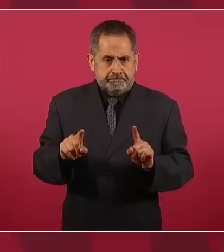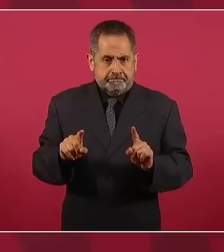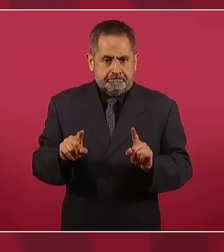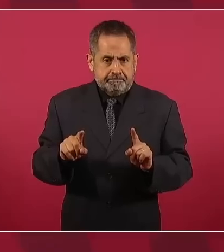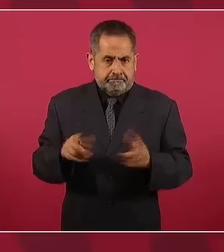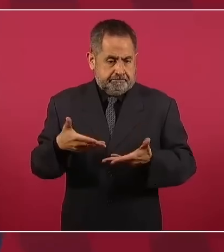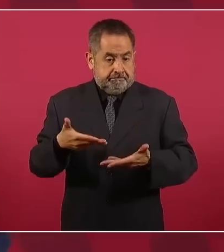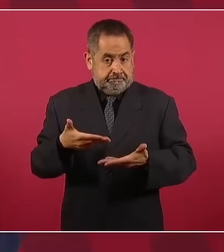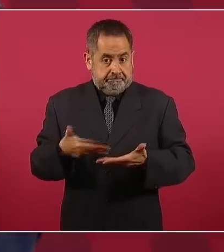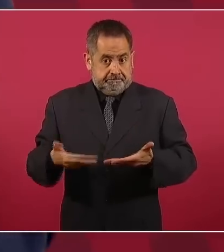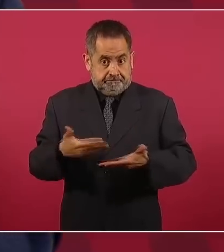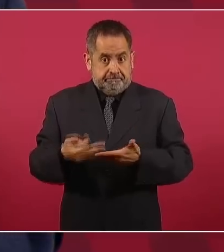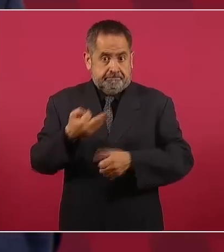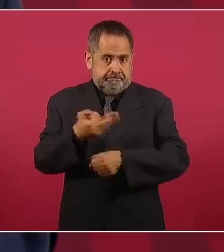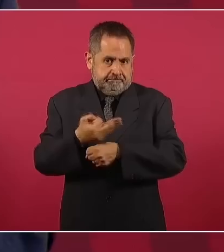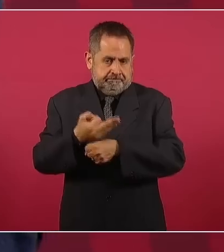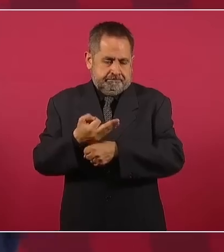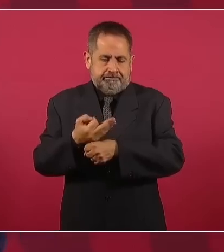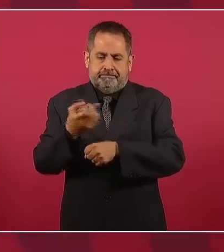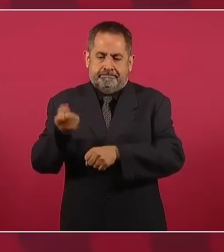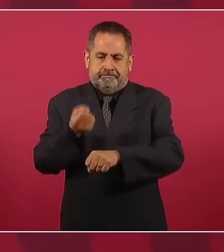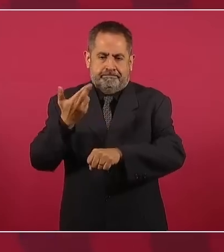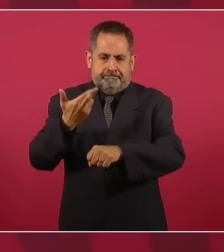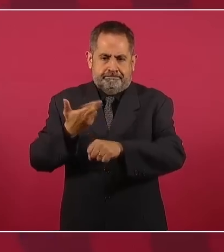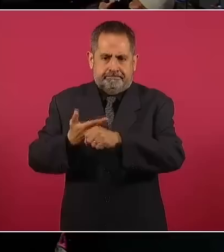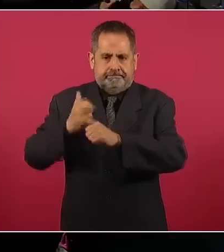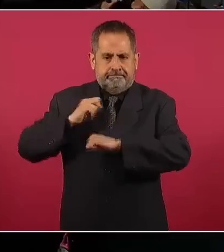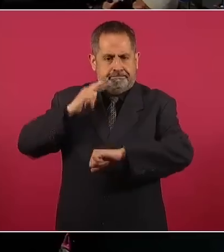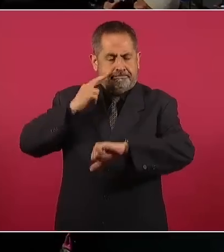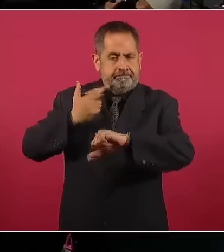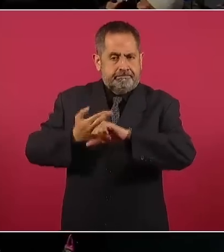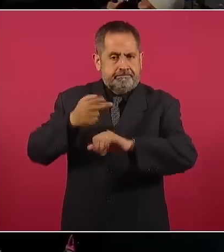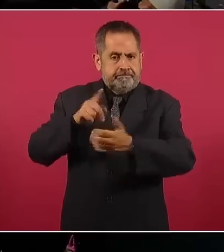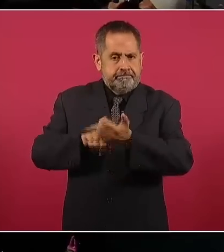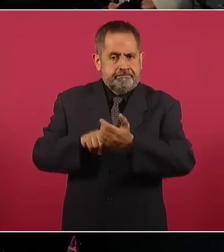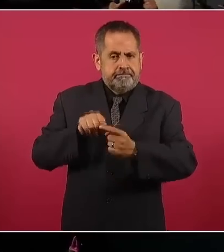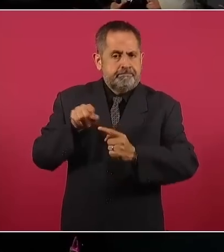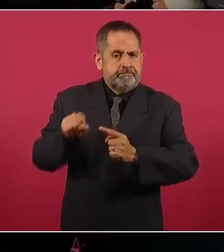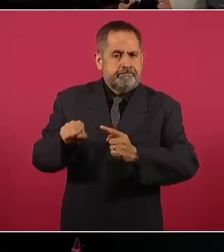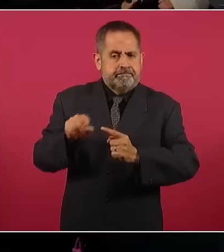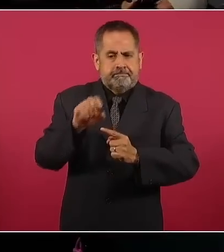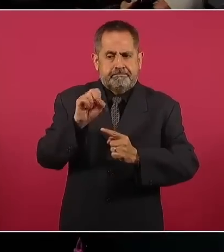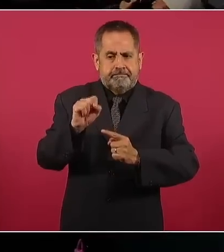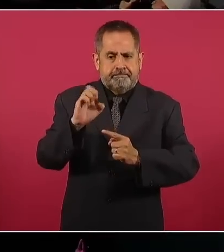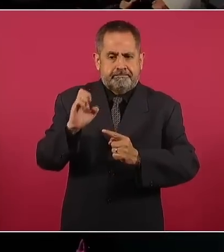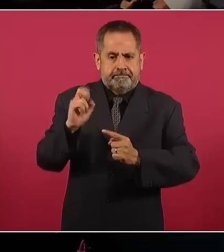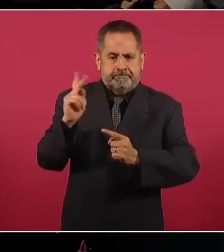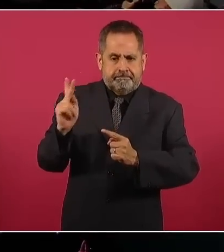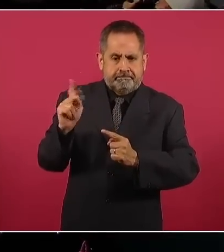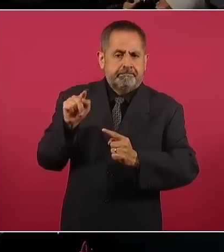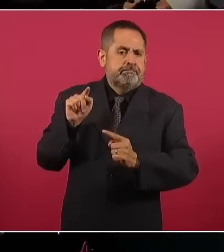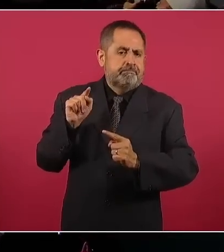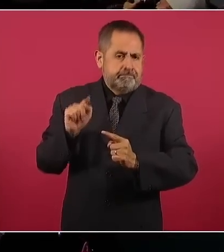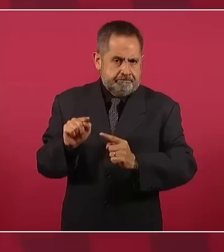actual secretaria de Educación Pública,